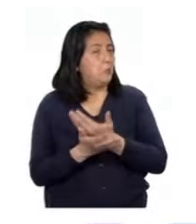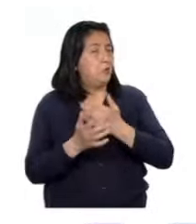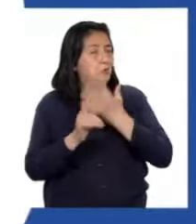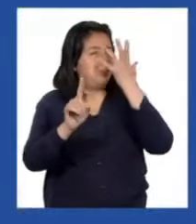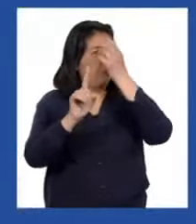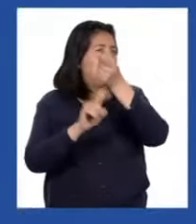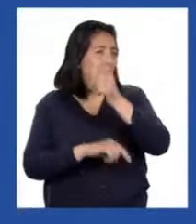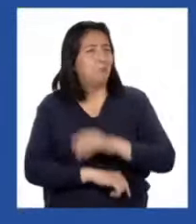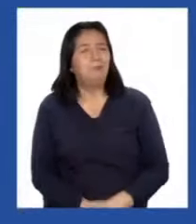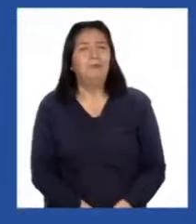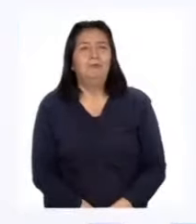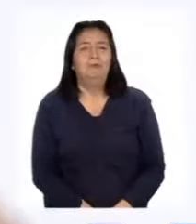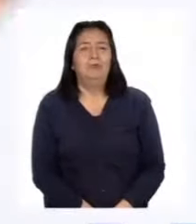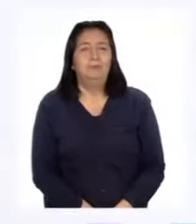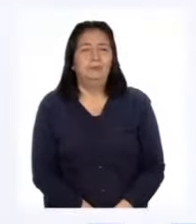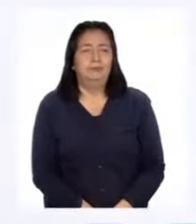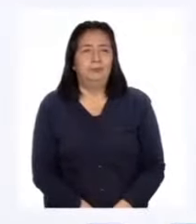reto.